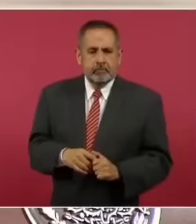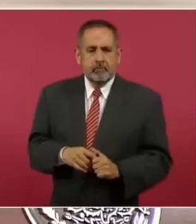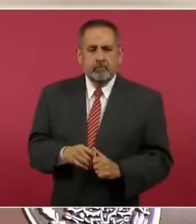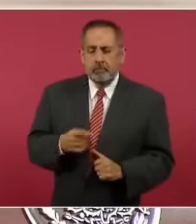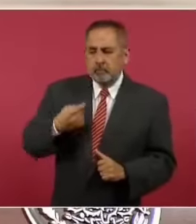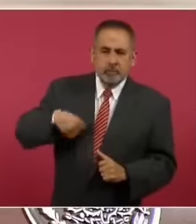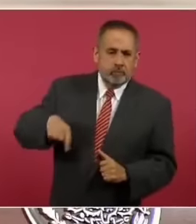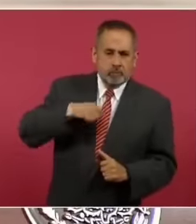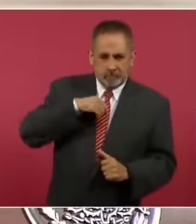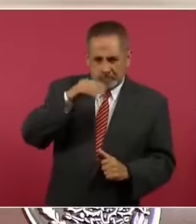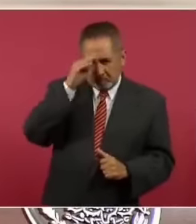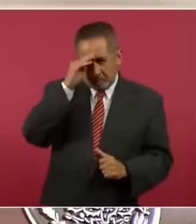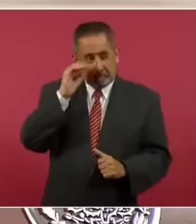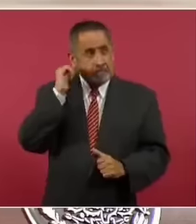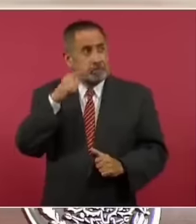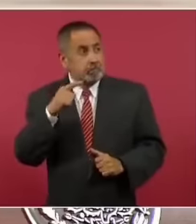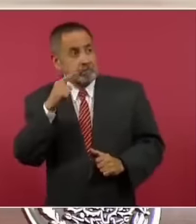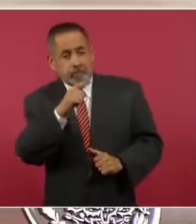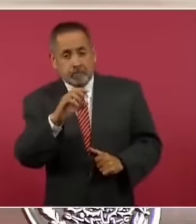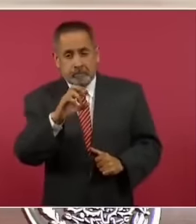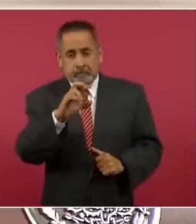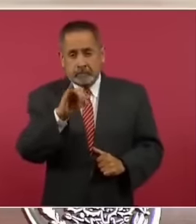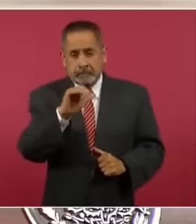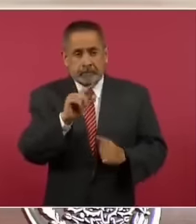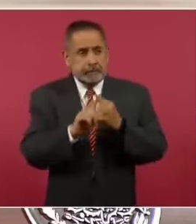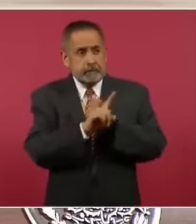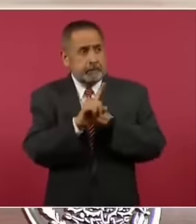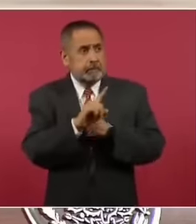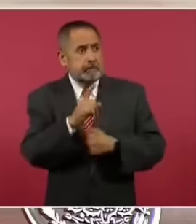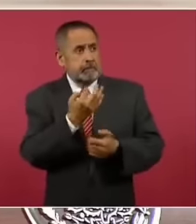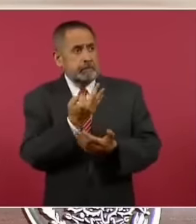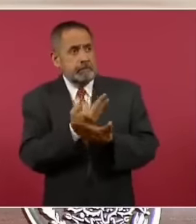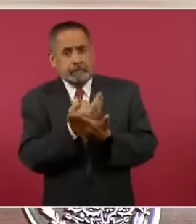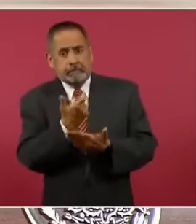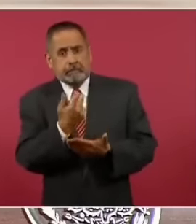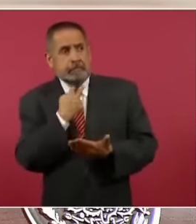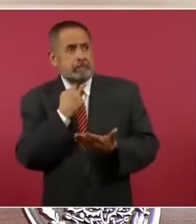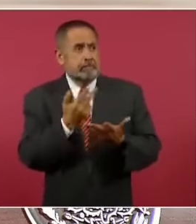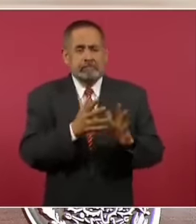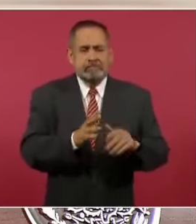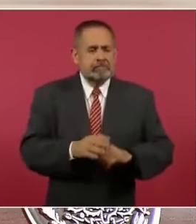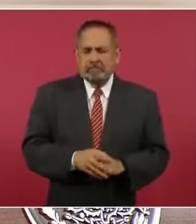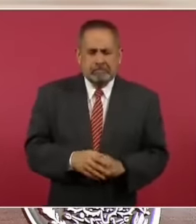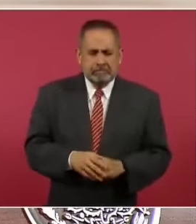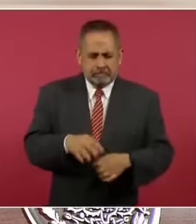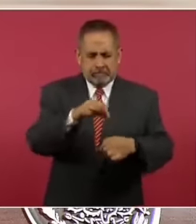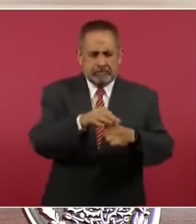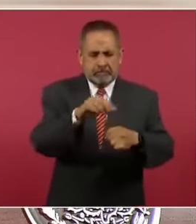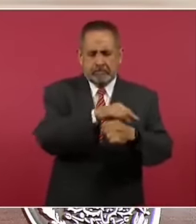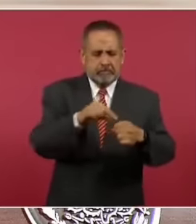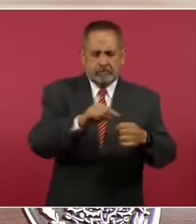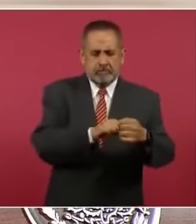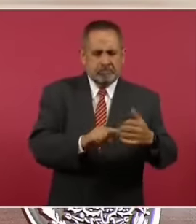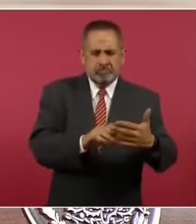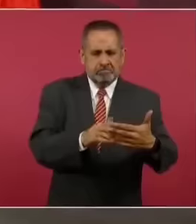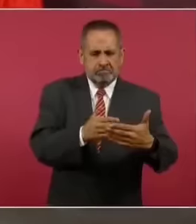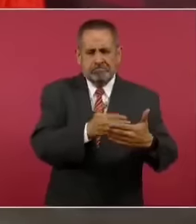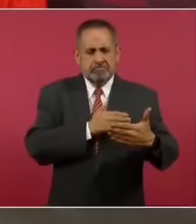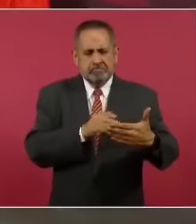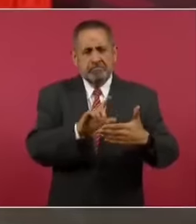ninguna crisis financiera antes de las elecciones en Estados Unidos,